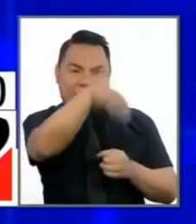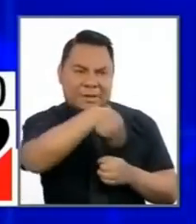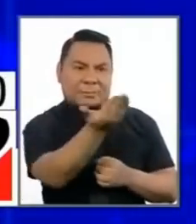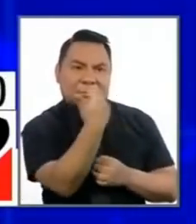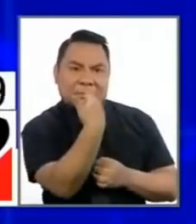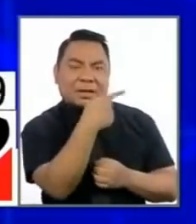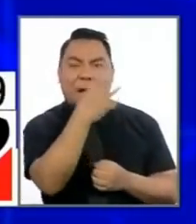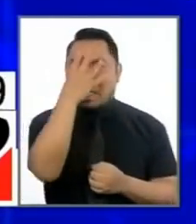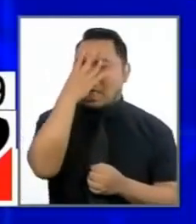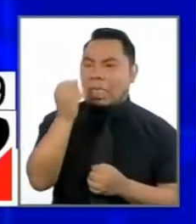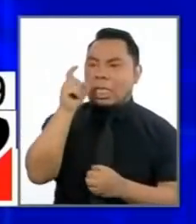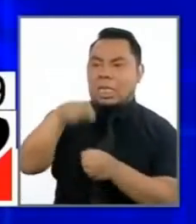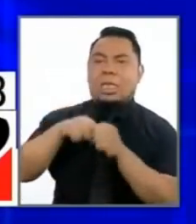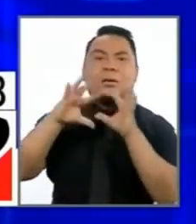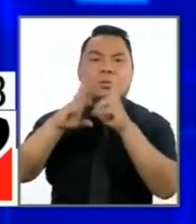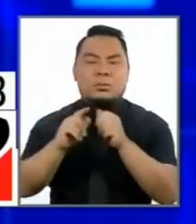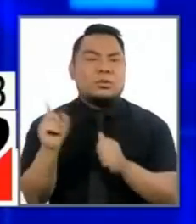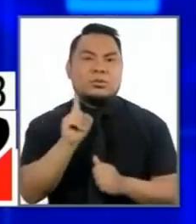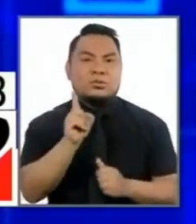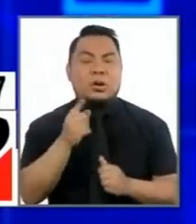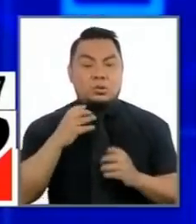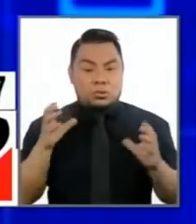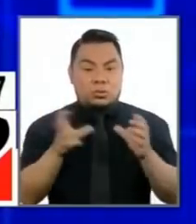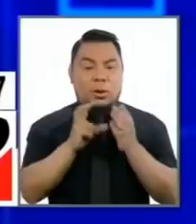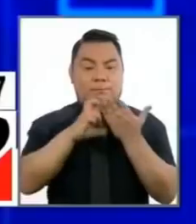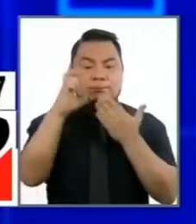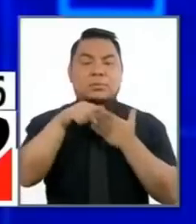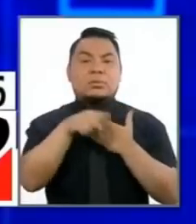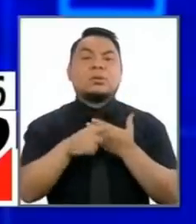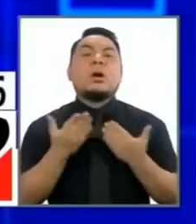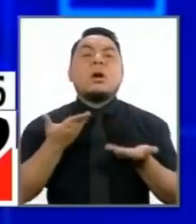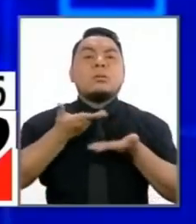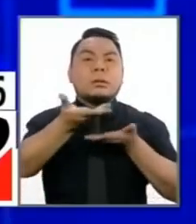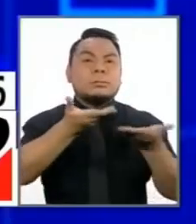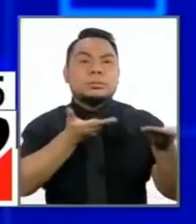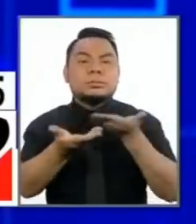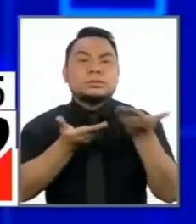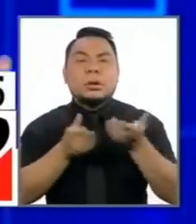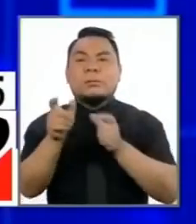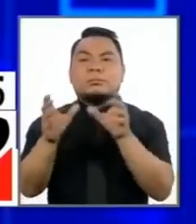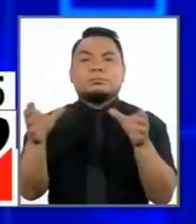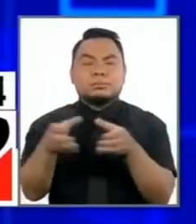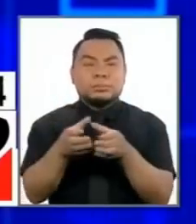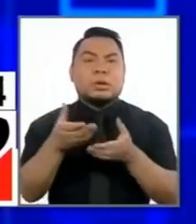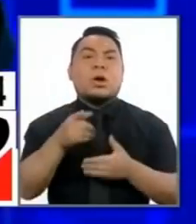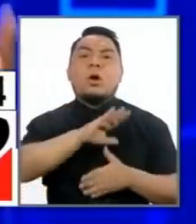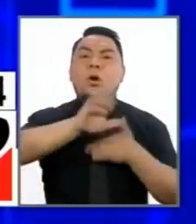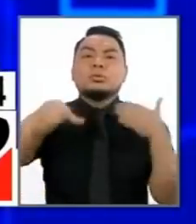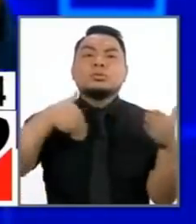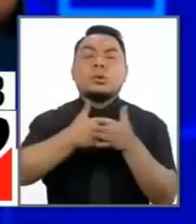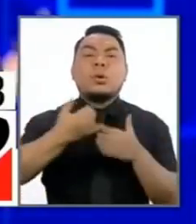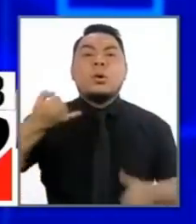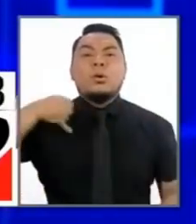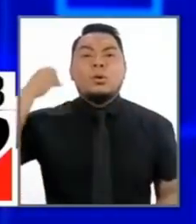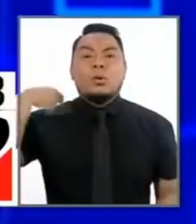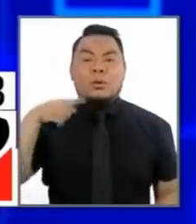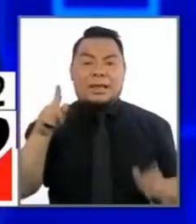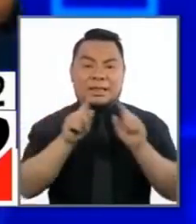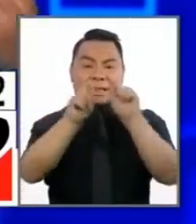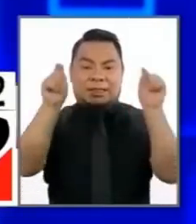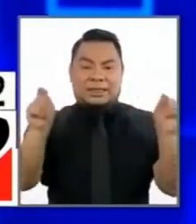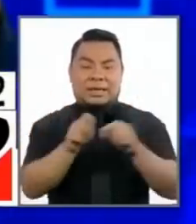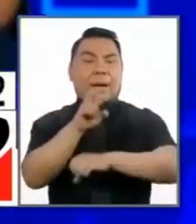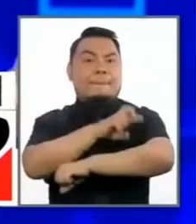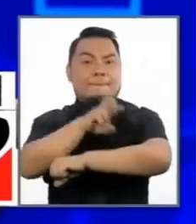consecuentemente nosotros estamos preparando un programa que se llama cooperación popular todos los jóvenes que salgan con un título